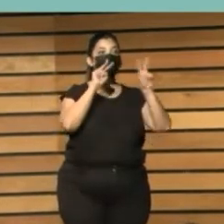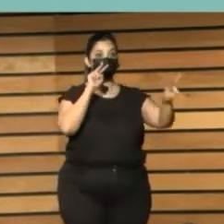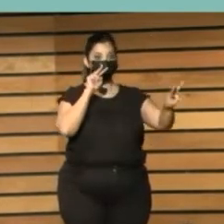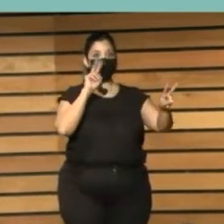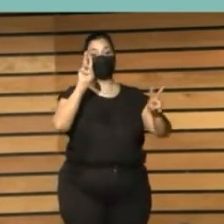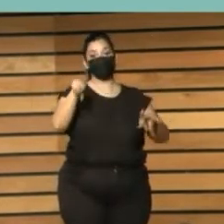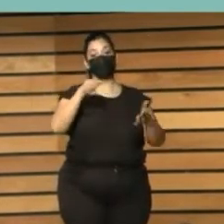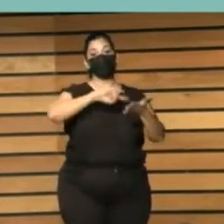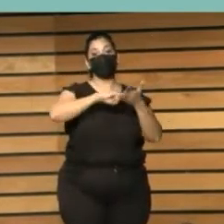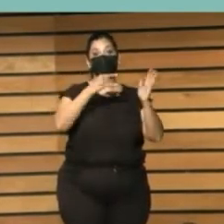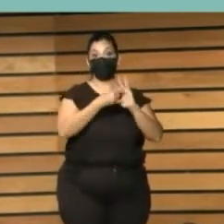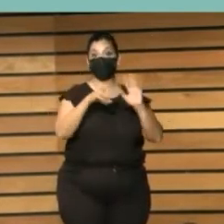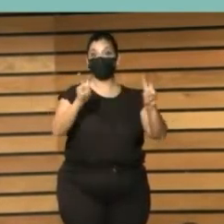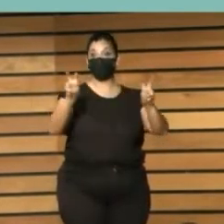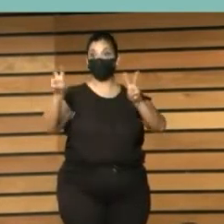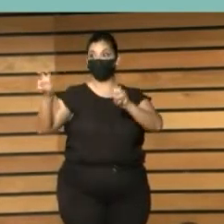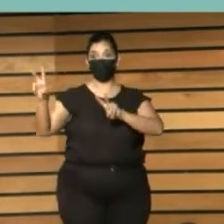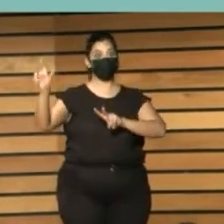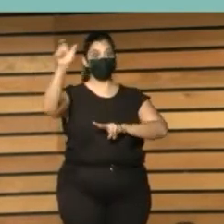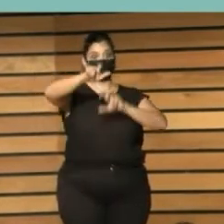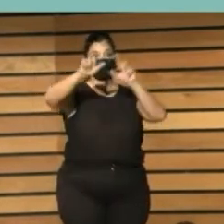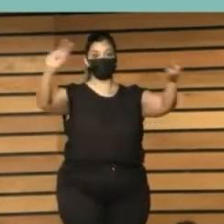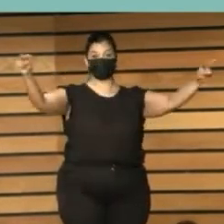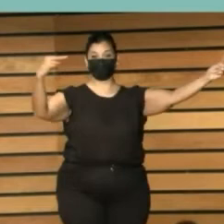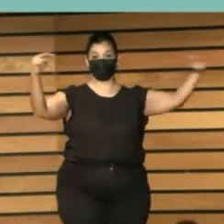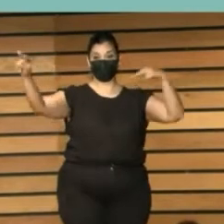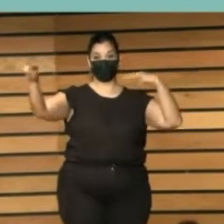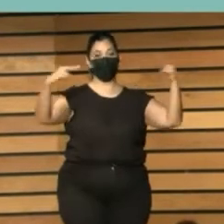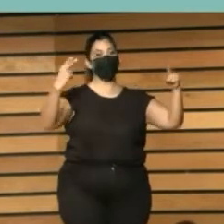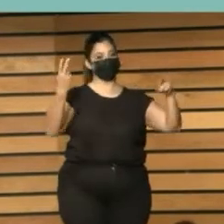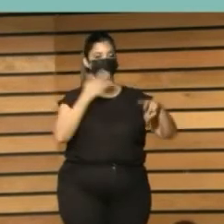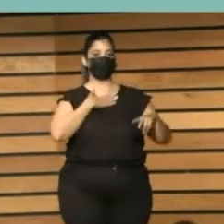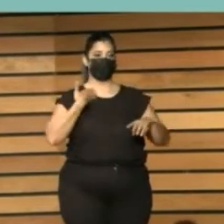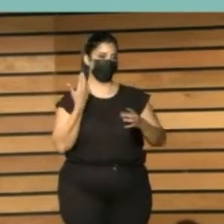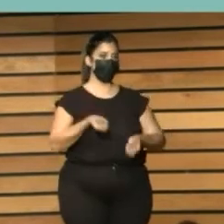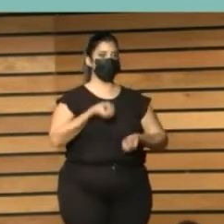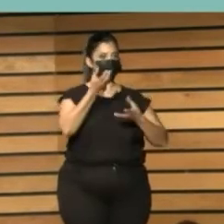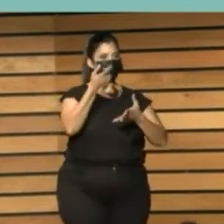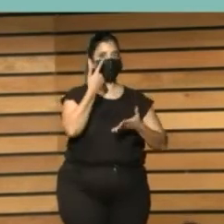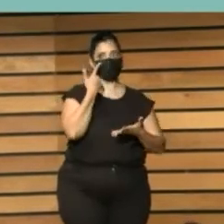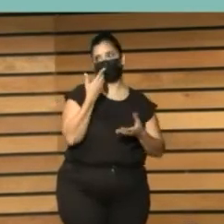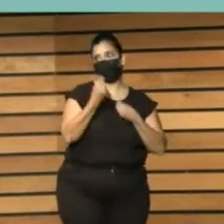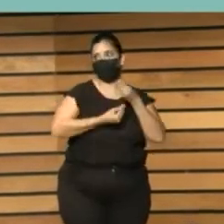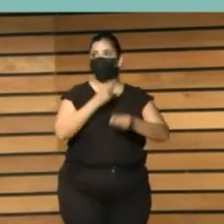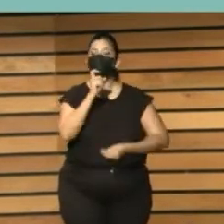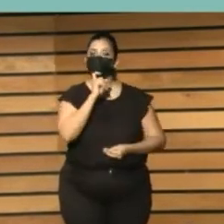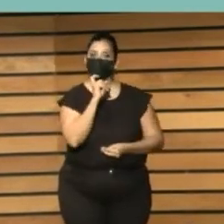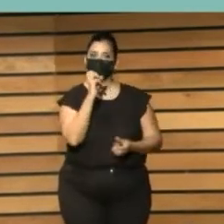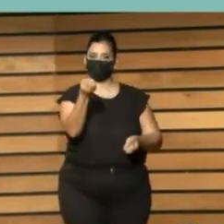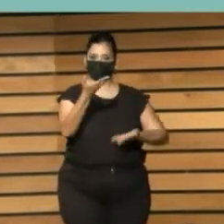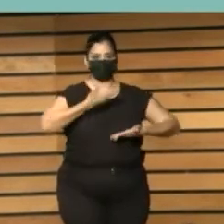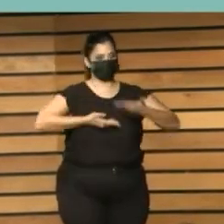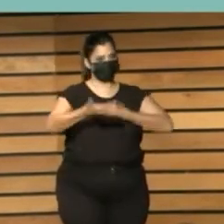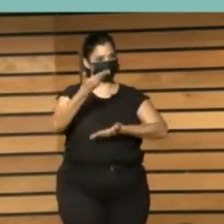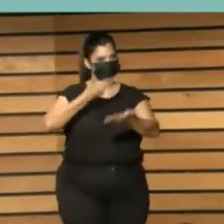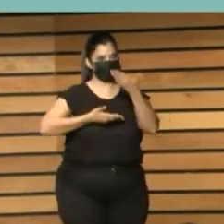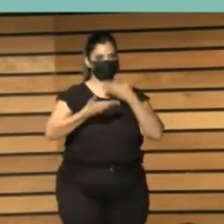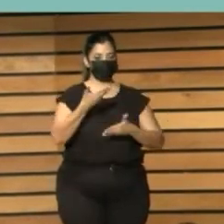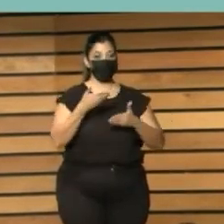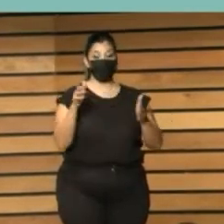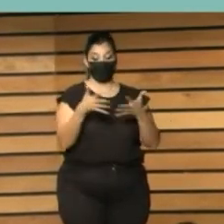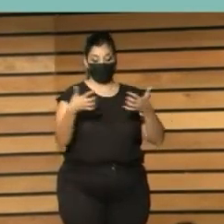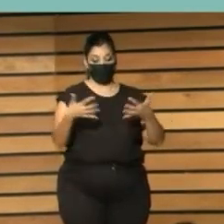que estamos haciendo. Entonces, por eso, quiero leeros, al principio un texto es muy cortito, de